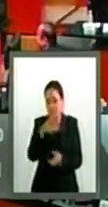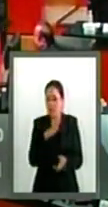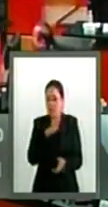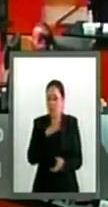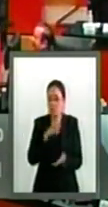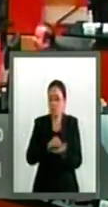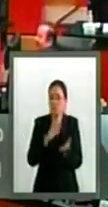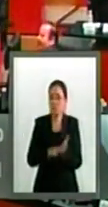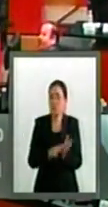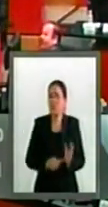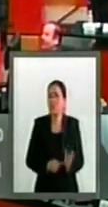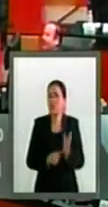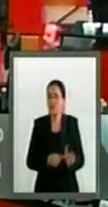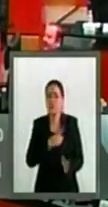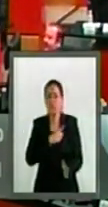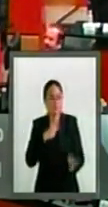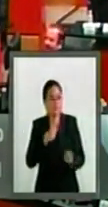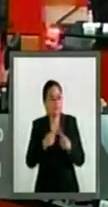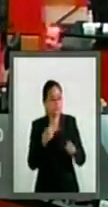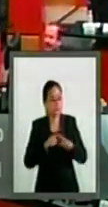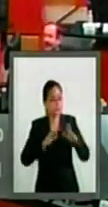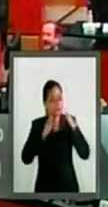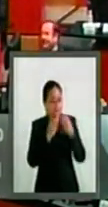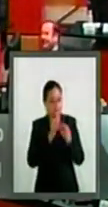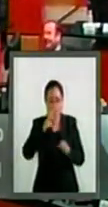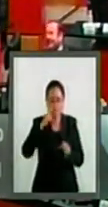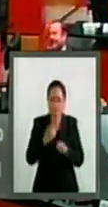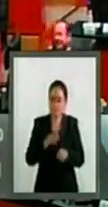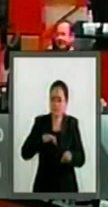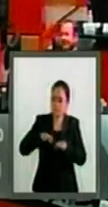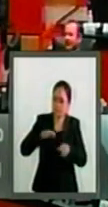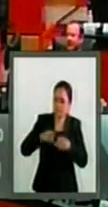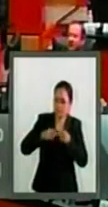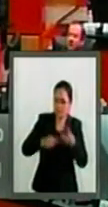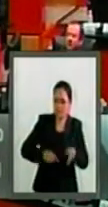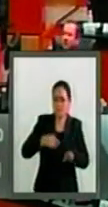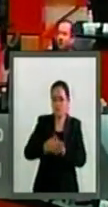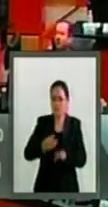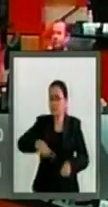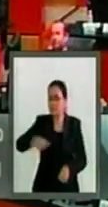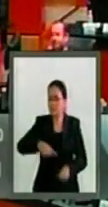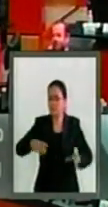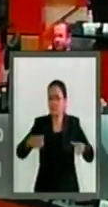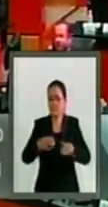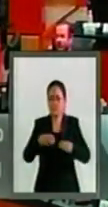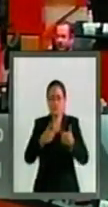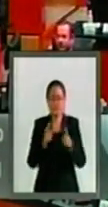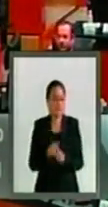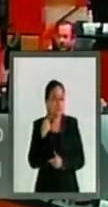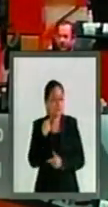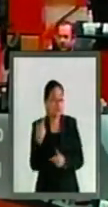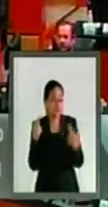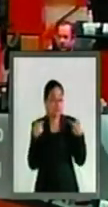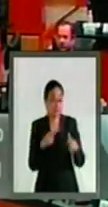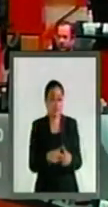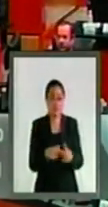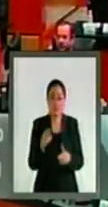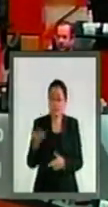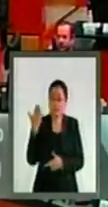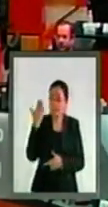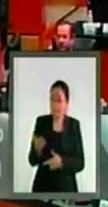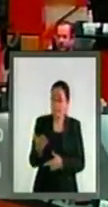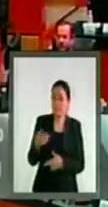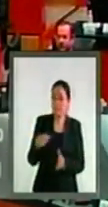evidentes finalidades laborales, administrativas y punitivas en contra del gremio magisterial exige jurídica, moral